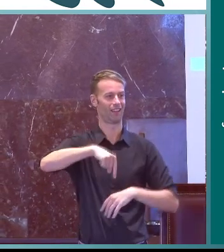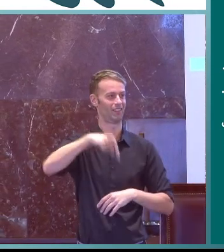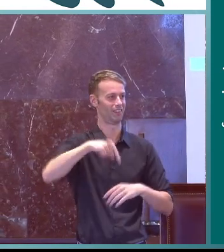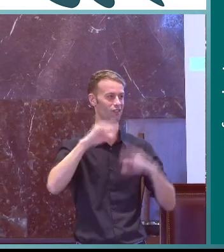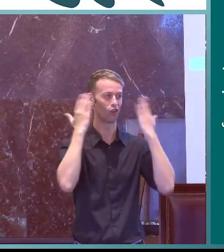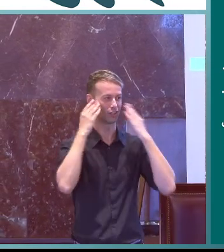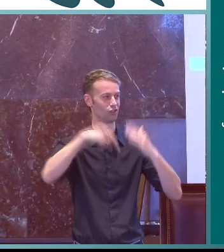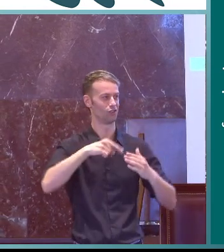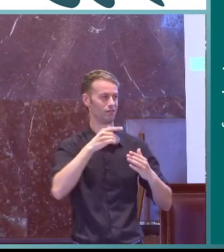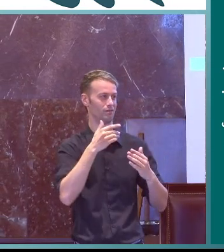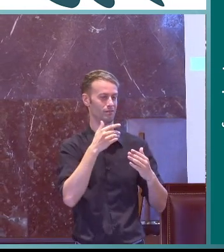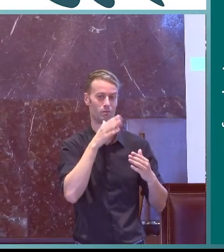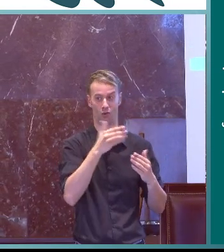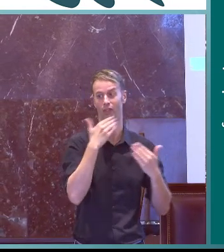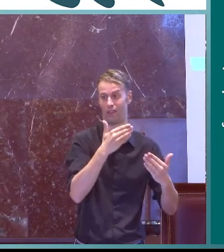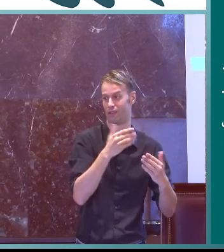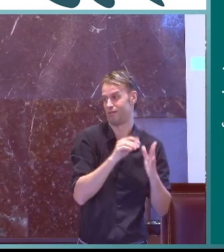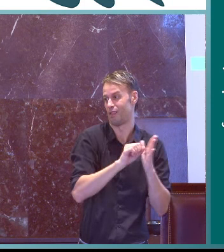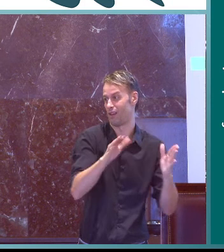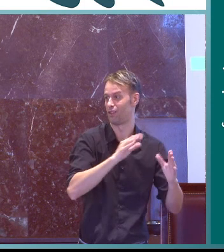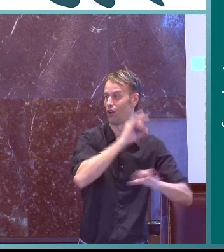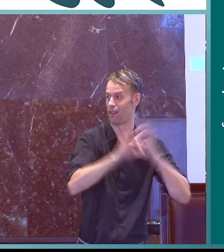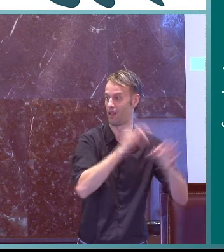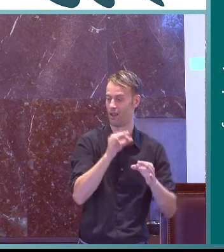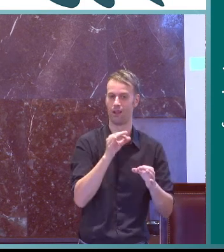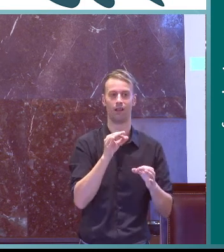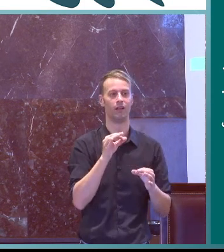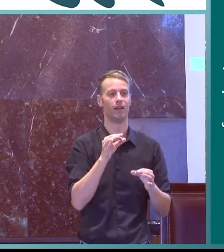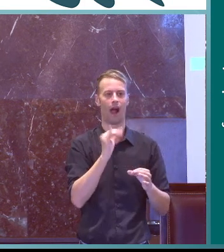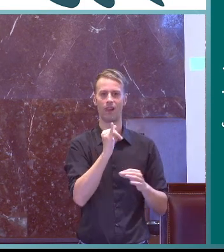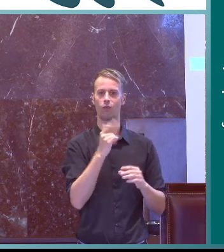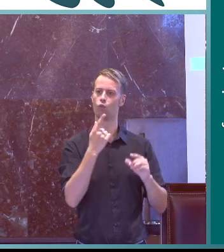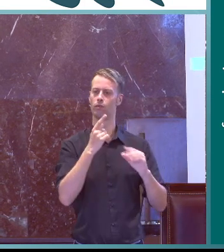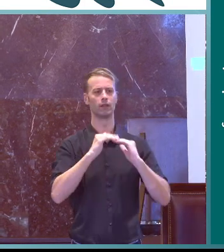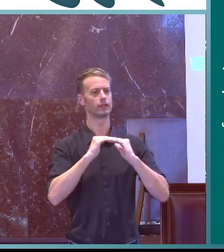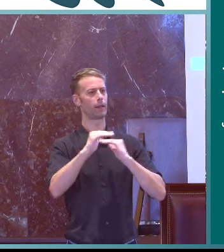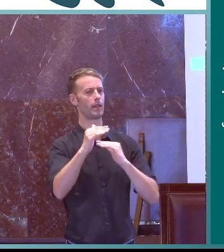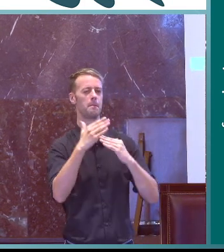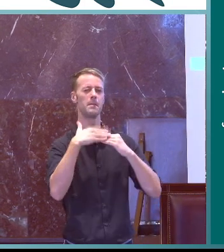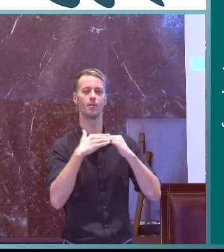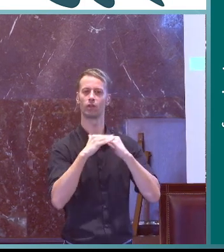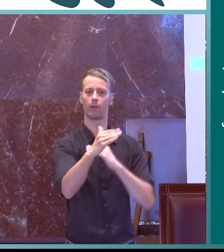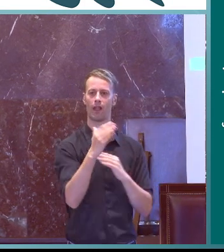y año a año gracias a eso podemos juntarnos en este congreso gracias a que el CENELSE lo organiza